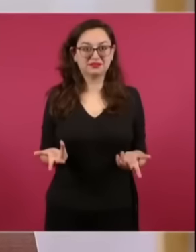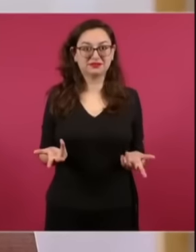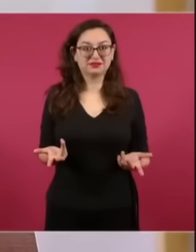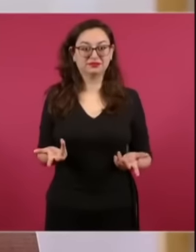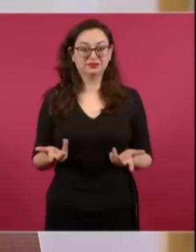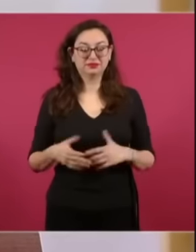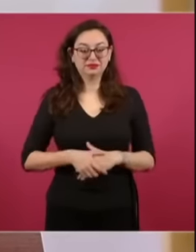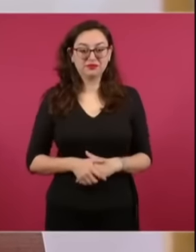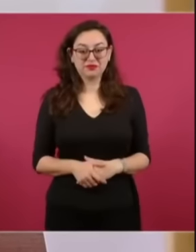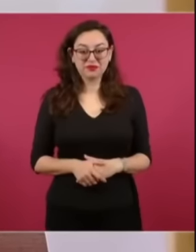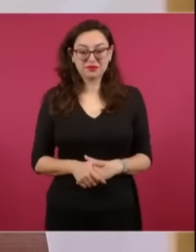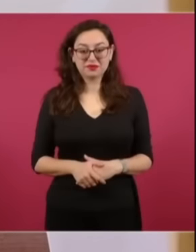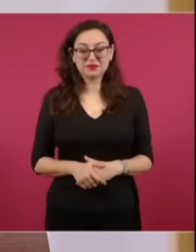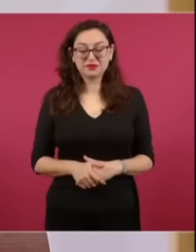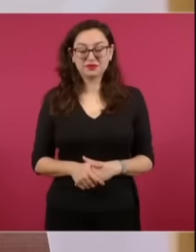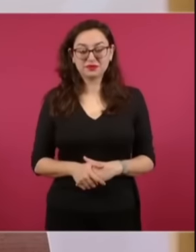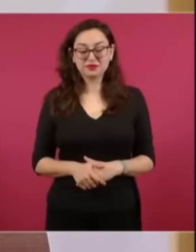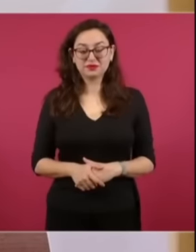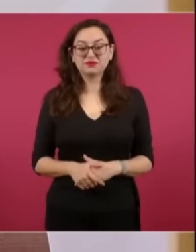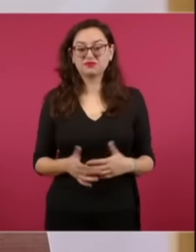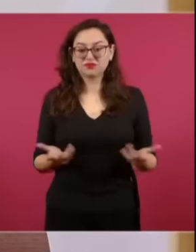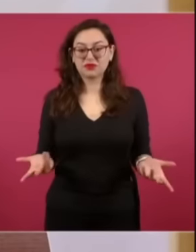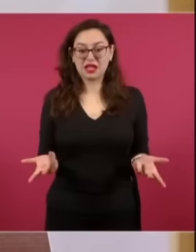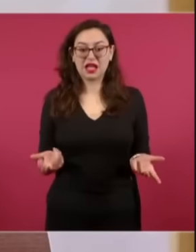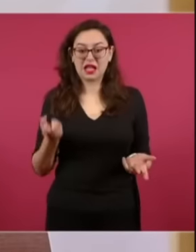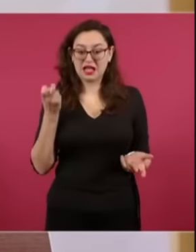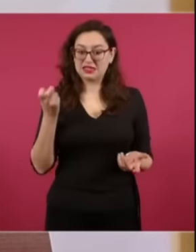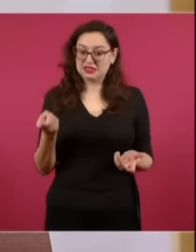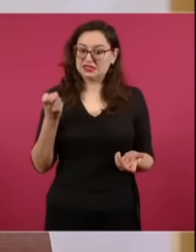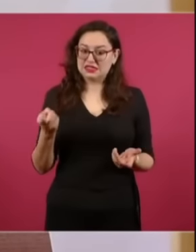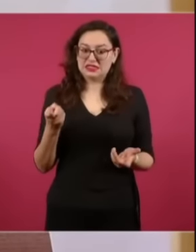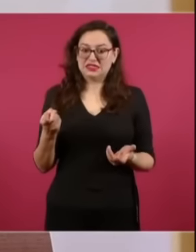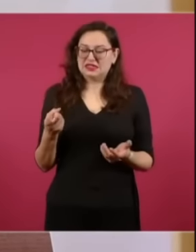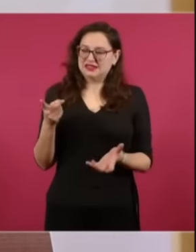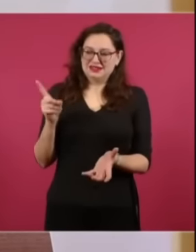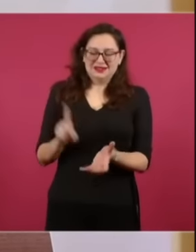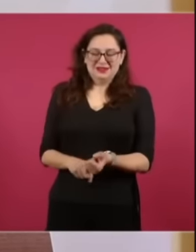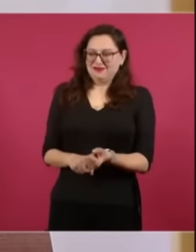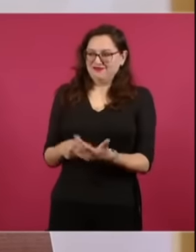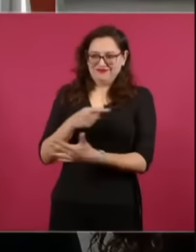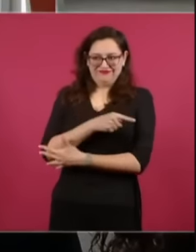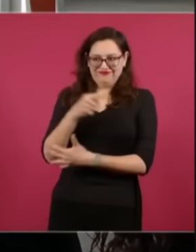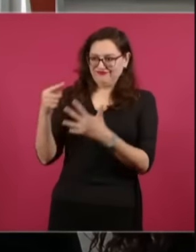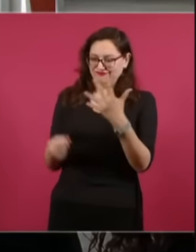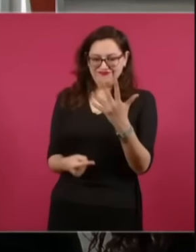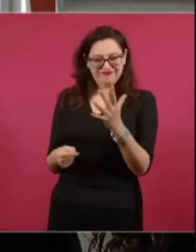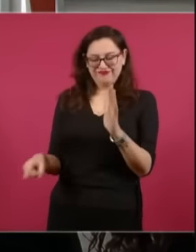Entonces, eso es lo que está en debate.